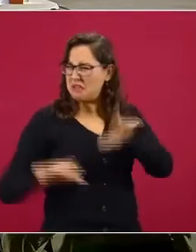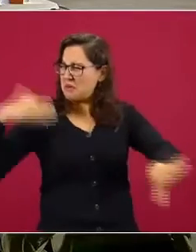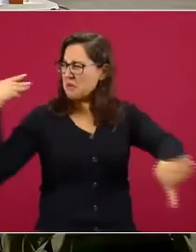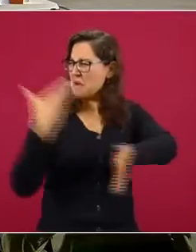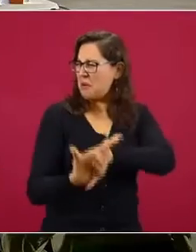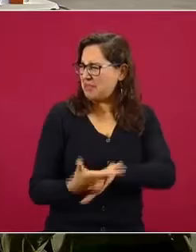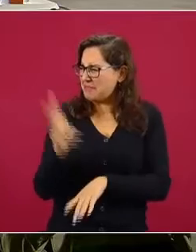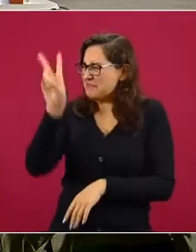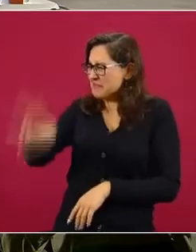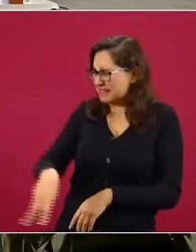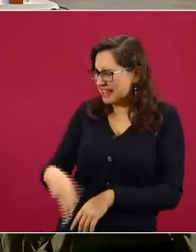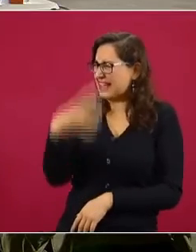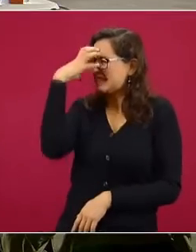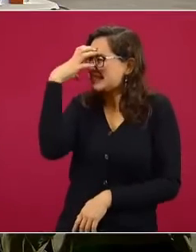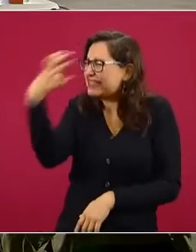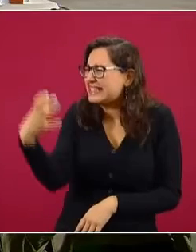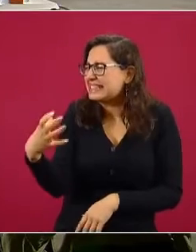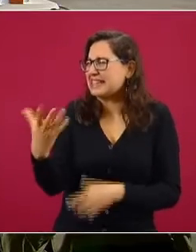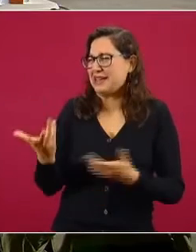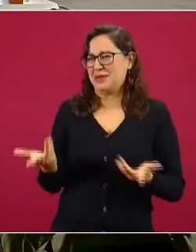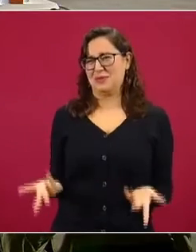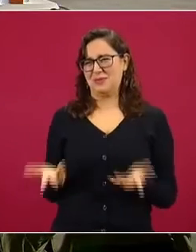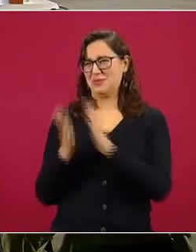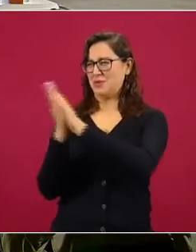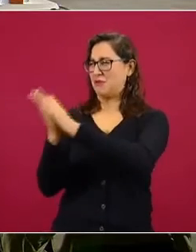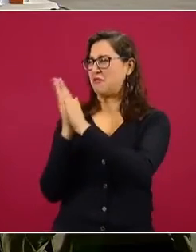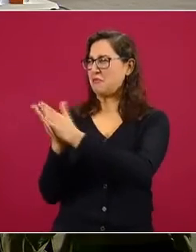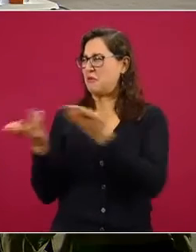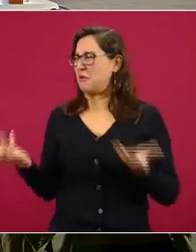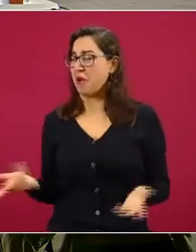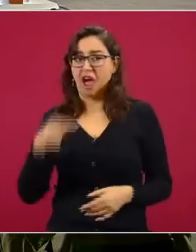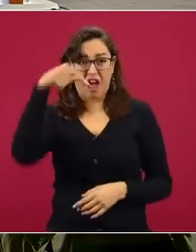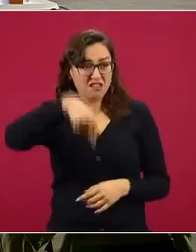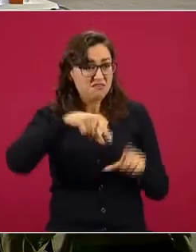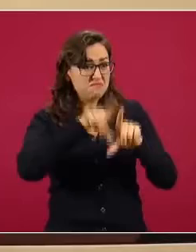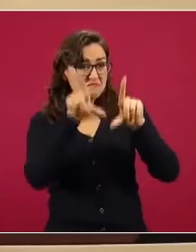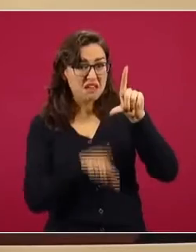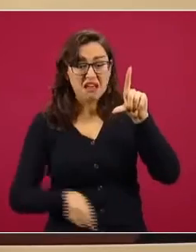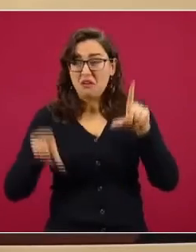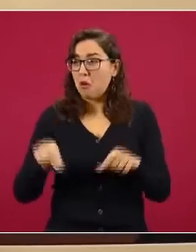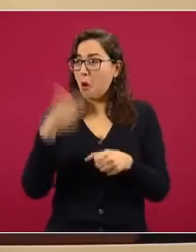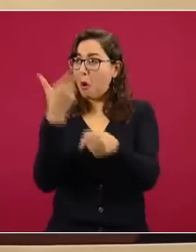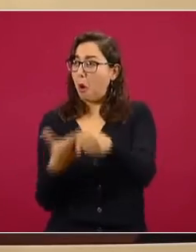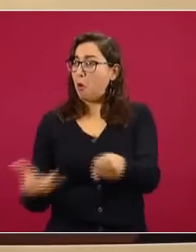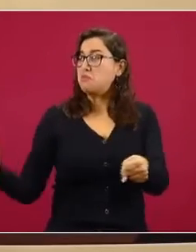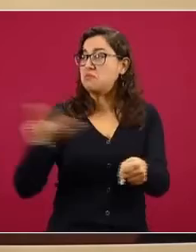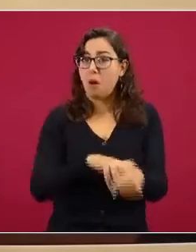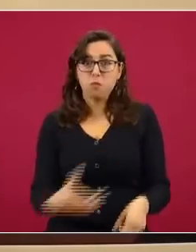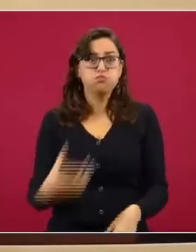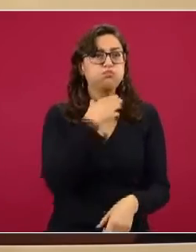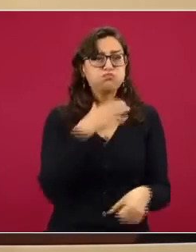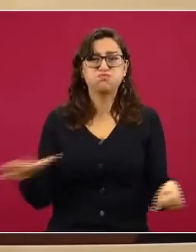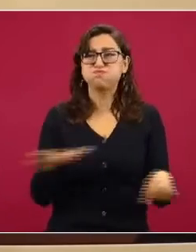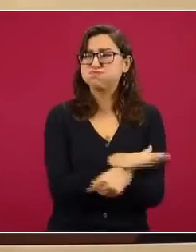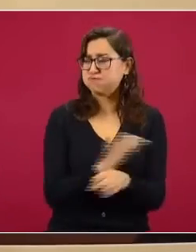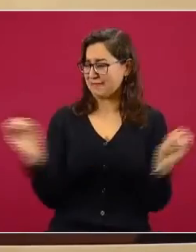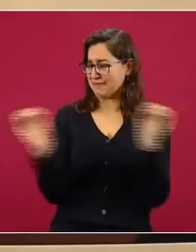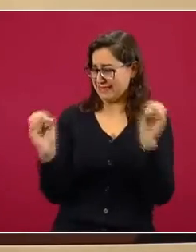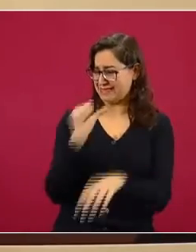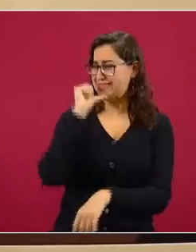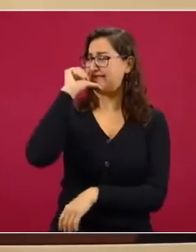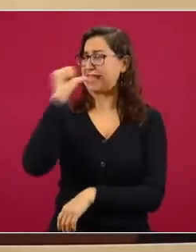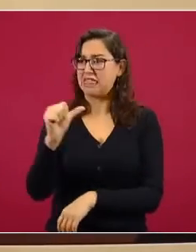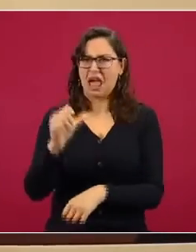recuerdo señores del país que aquí nunca se saturaron los servicios de salud y las autoridades trabajan día y noche para expandir